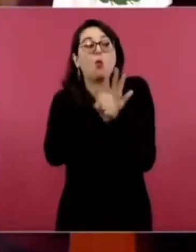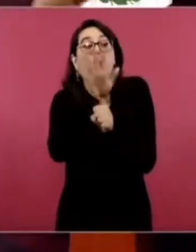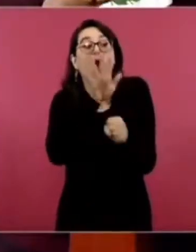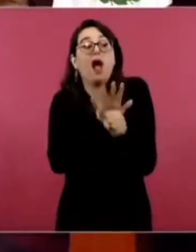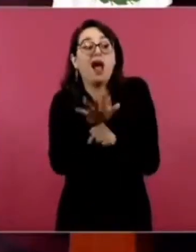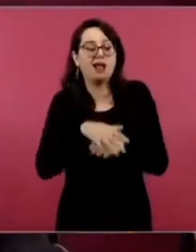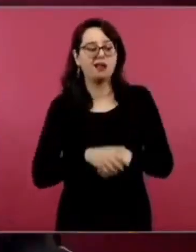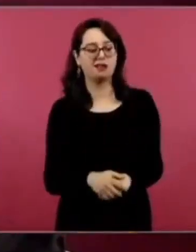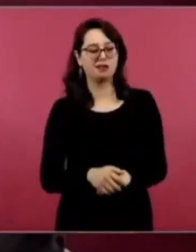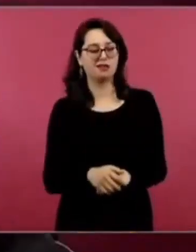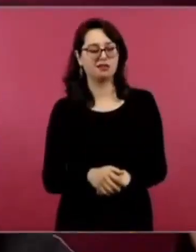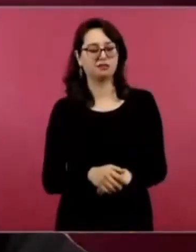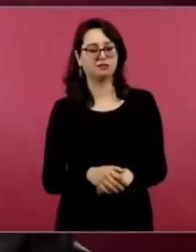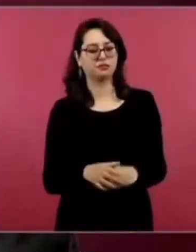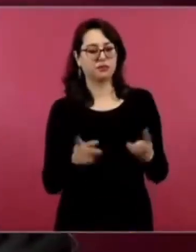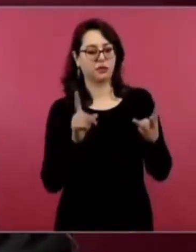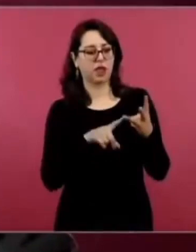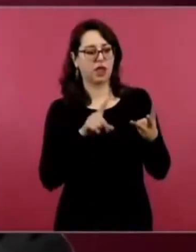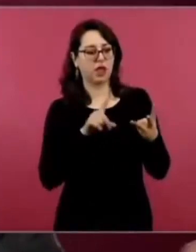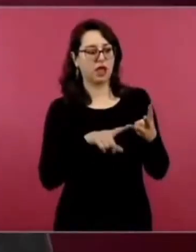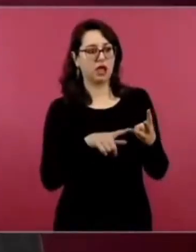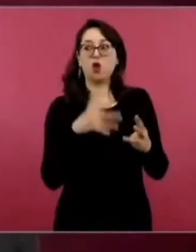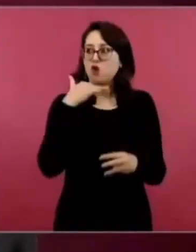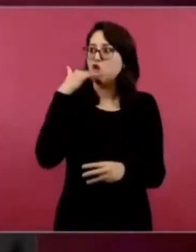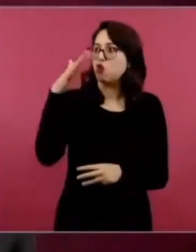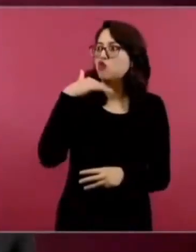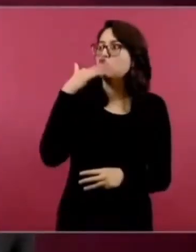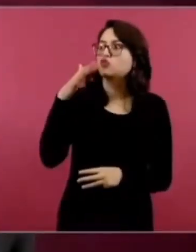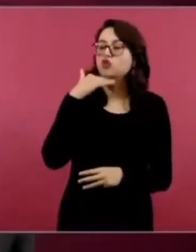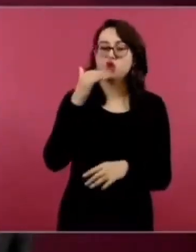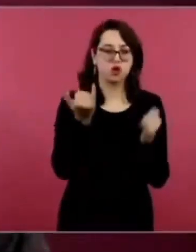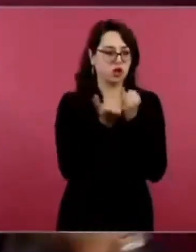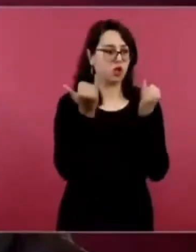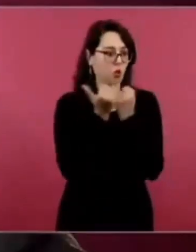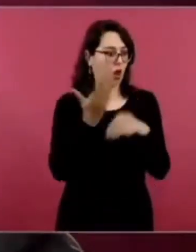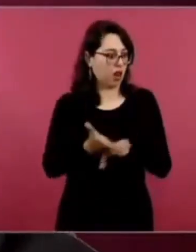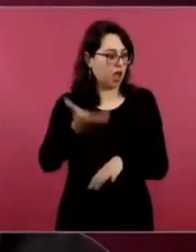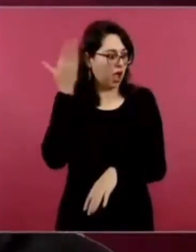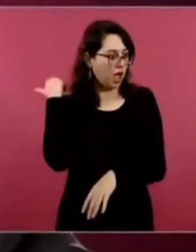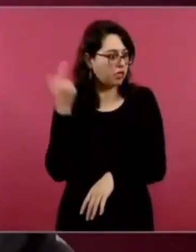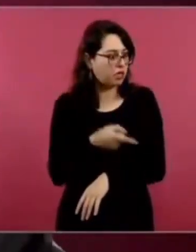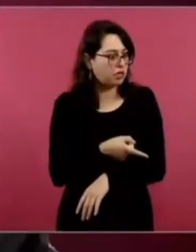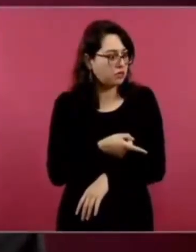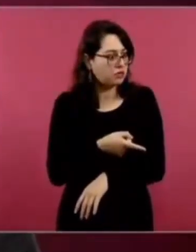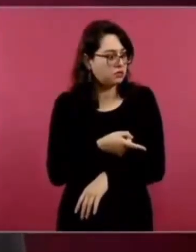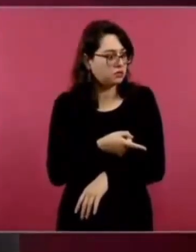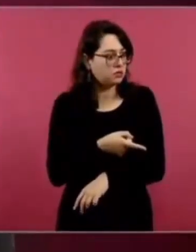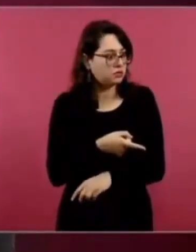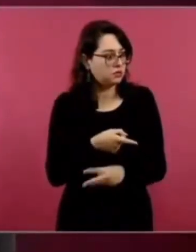¿Está destruyendo el país la corrupción, como lo destruí antes?